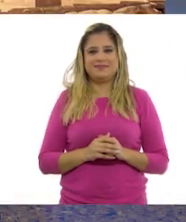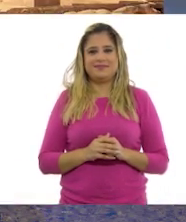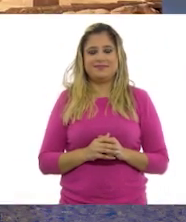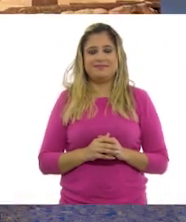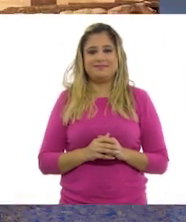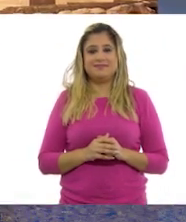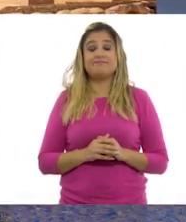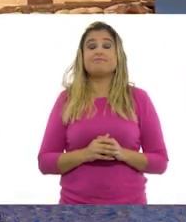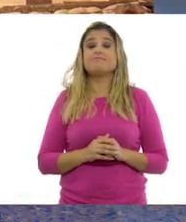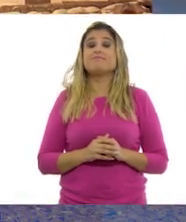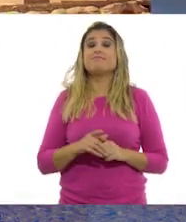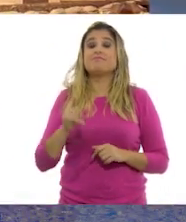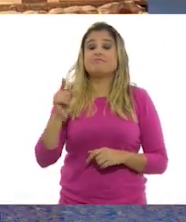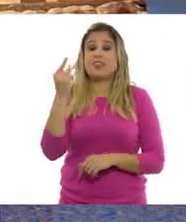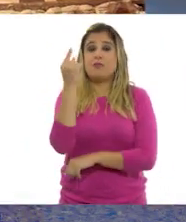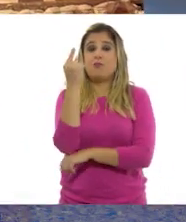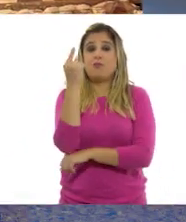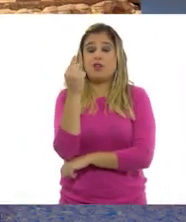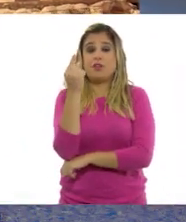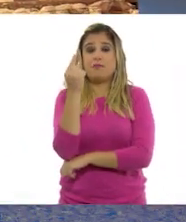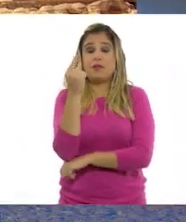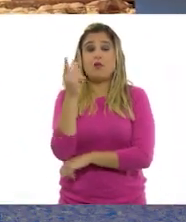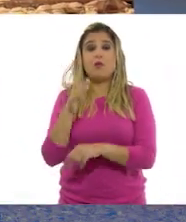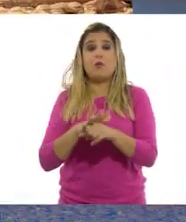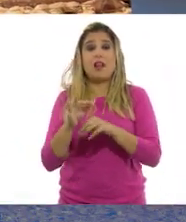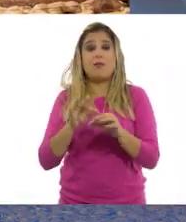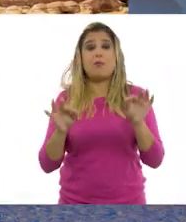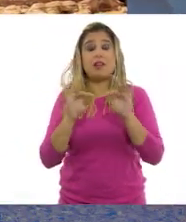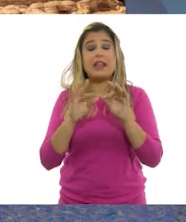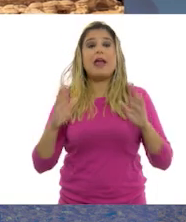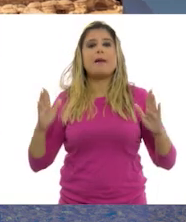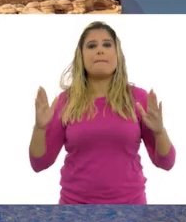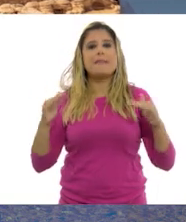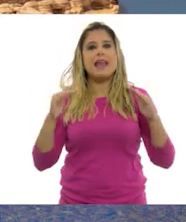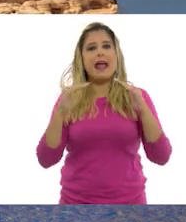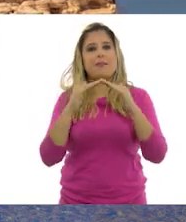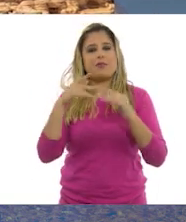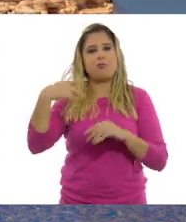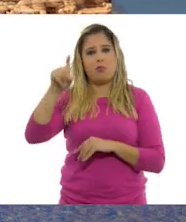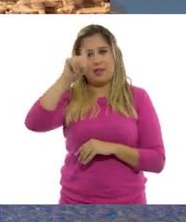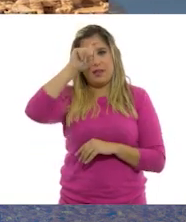Y el monumento o lugar, voy a poner pirámides de Egipto.